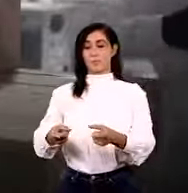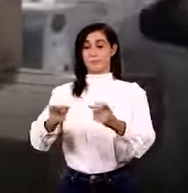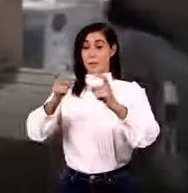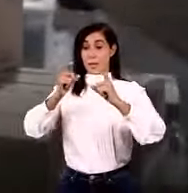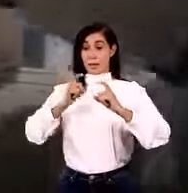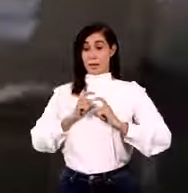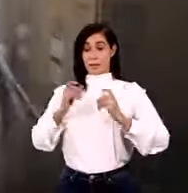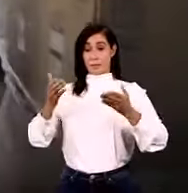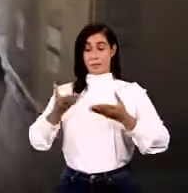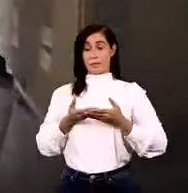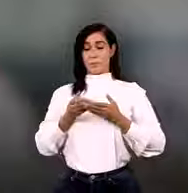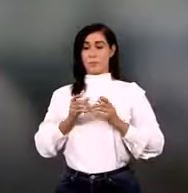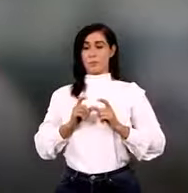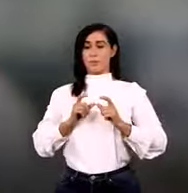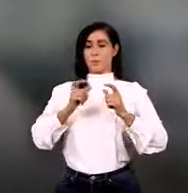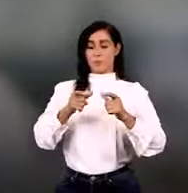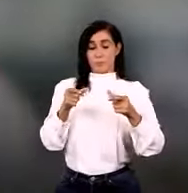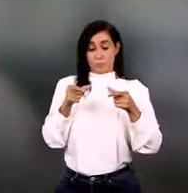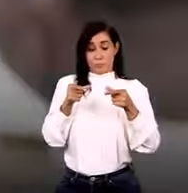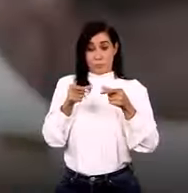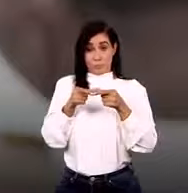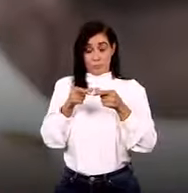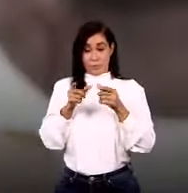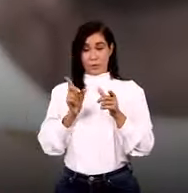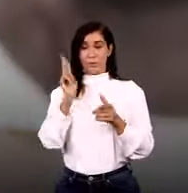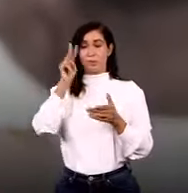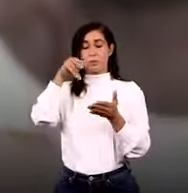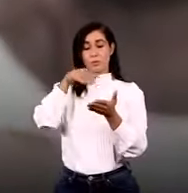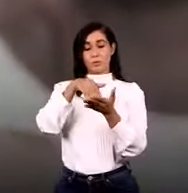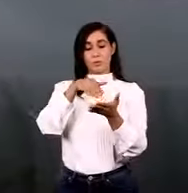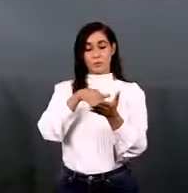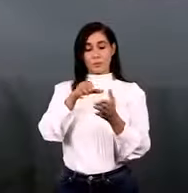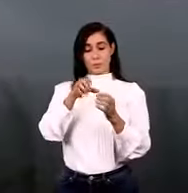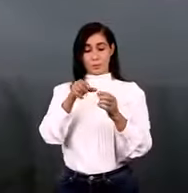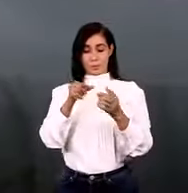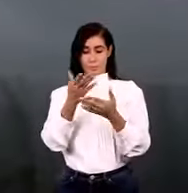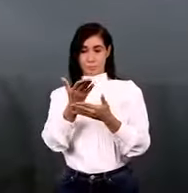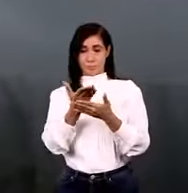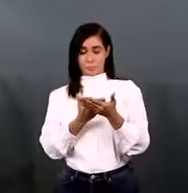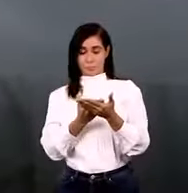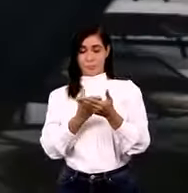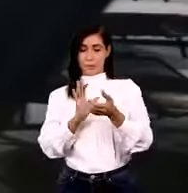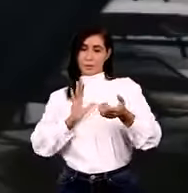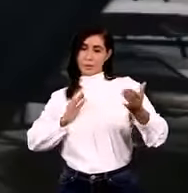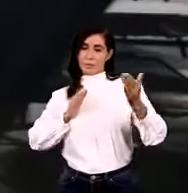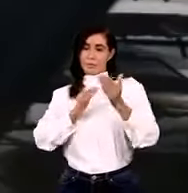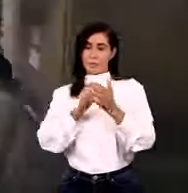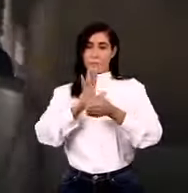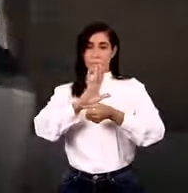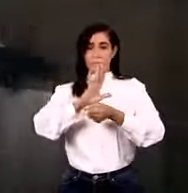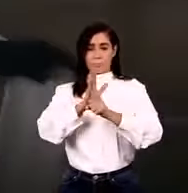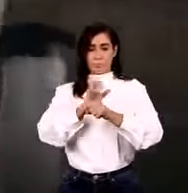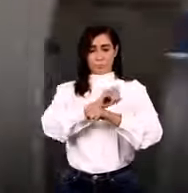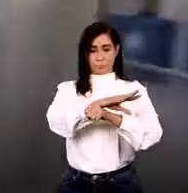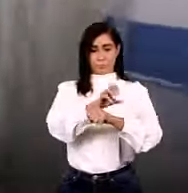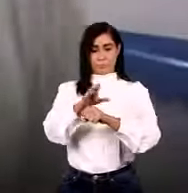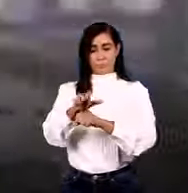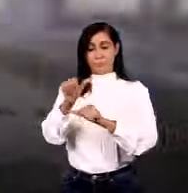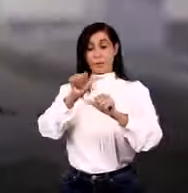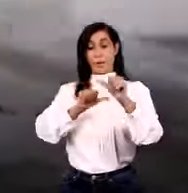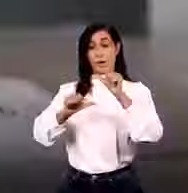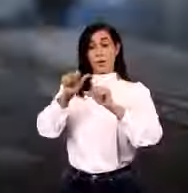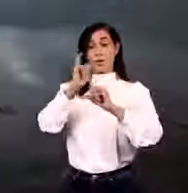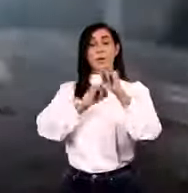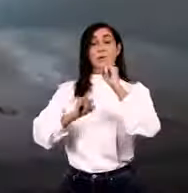recibimos en donación una primera partida de 2.000 kits de materiales antiepidémicos del Organismo